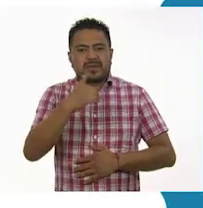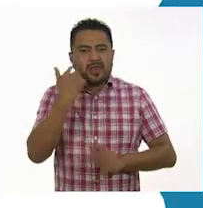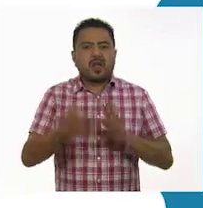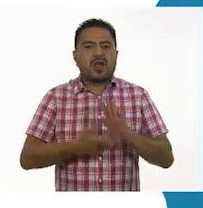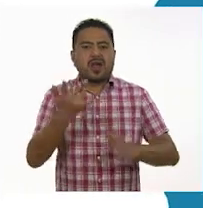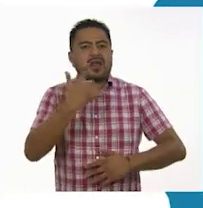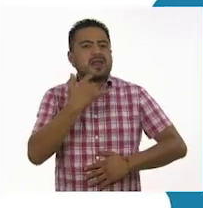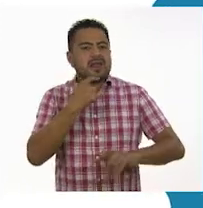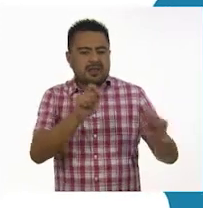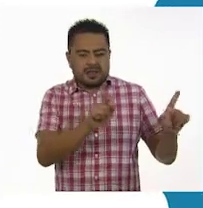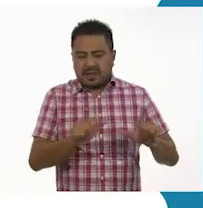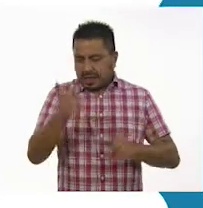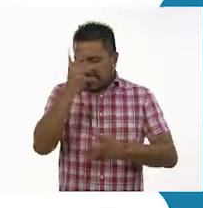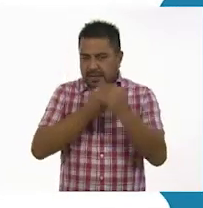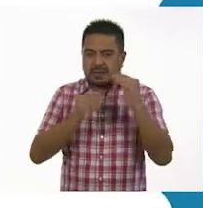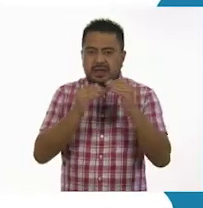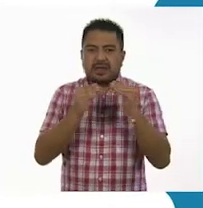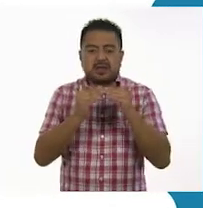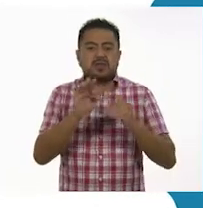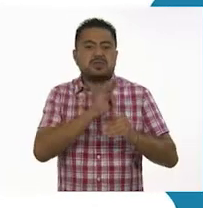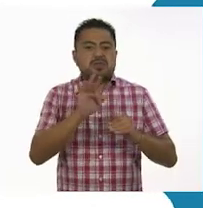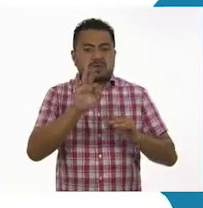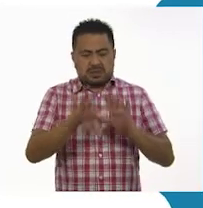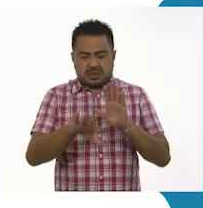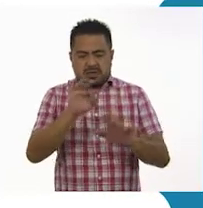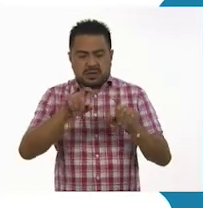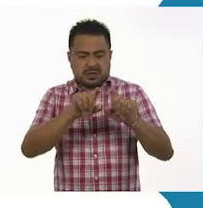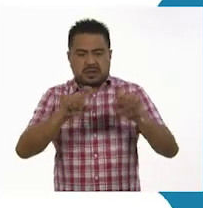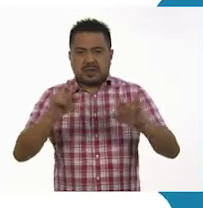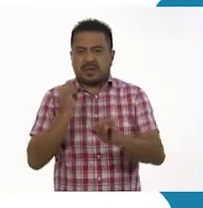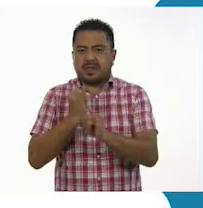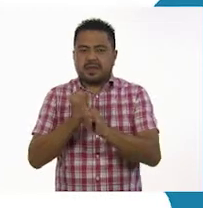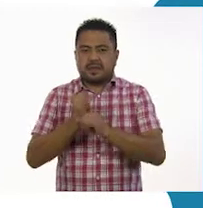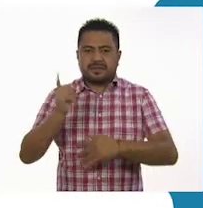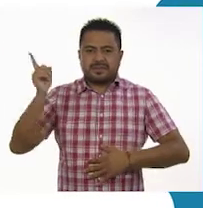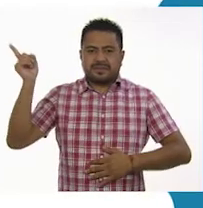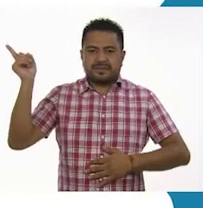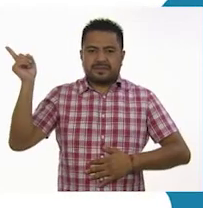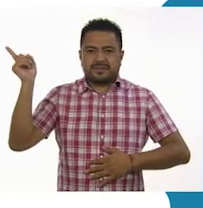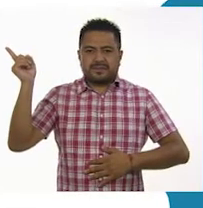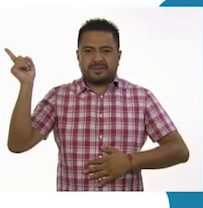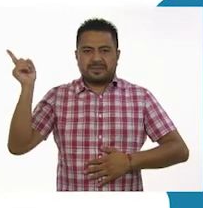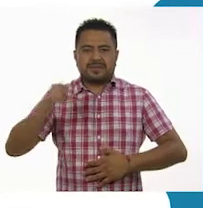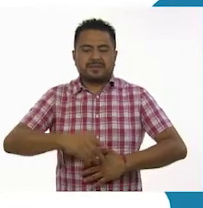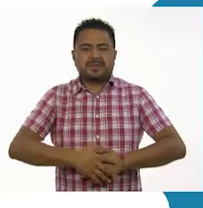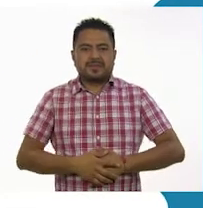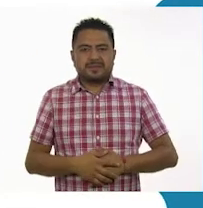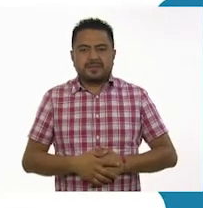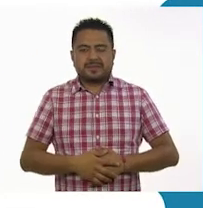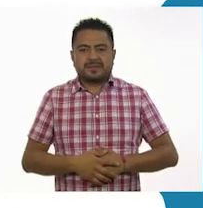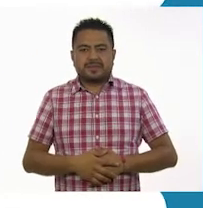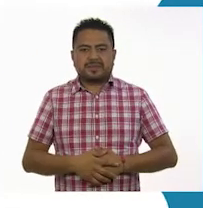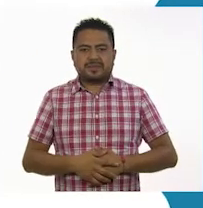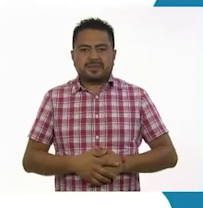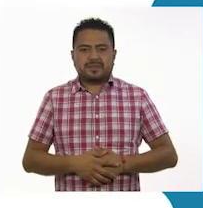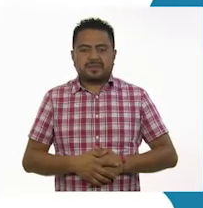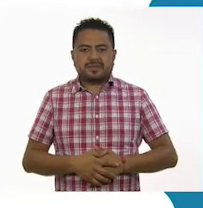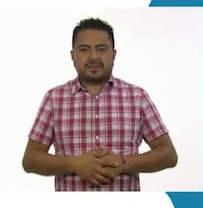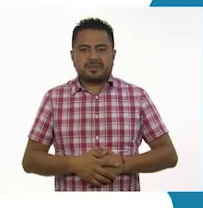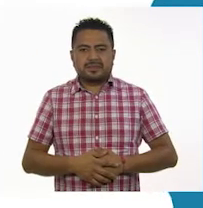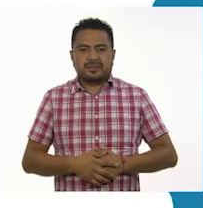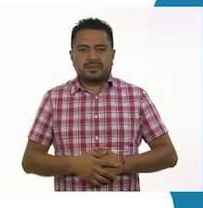quieres volver a ver los programas de Aprende en Casa, los puedes encontrar en la siguiente liga. Aprende en Casa.cep